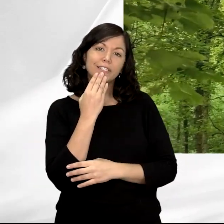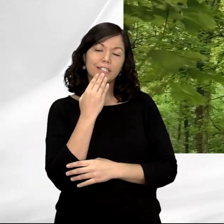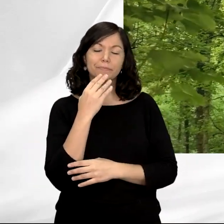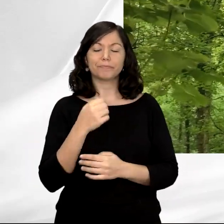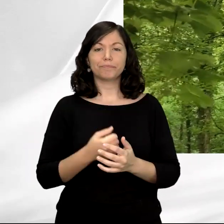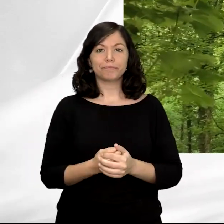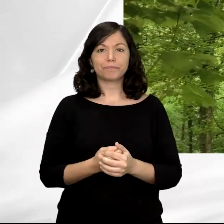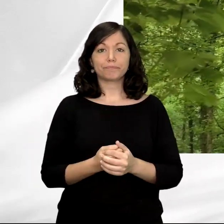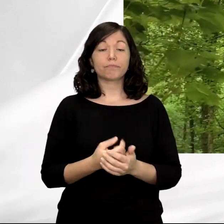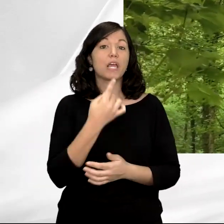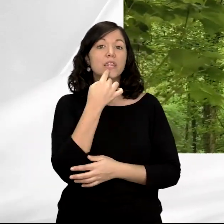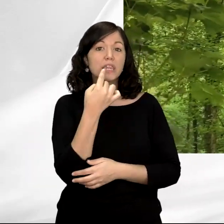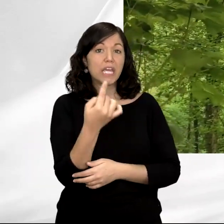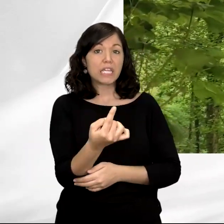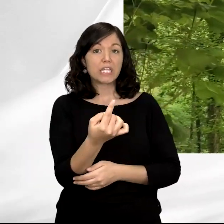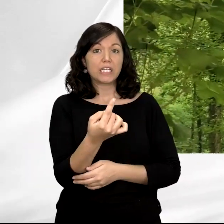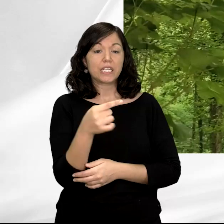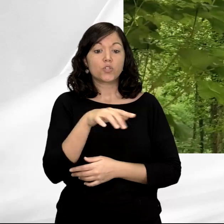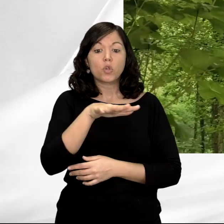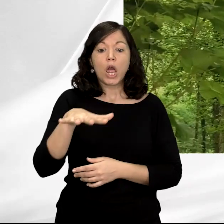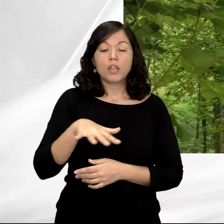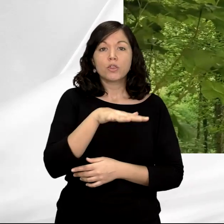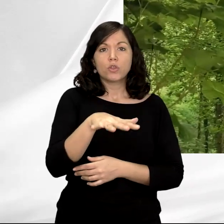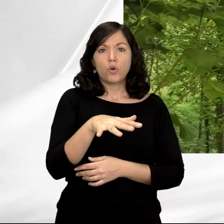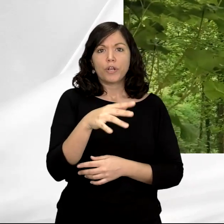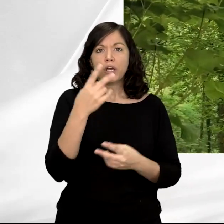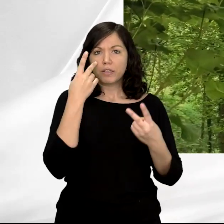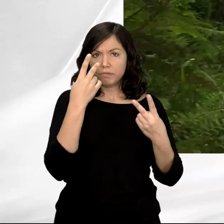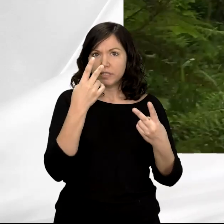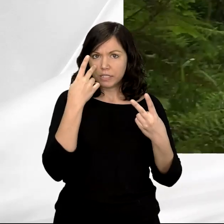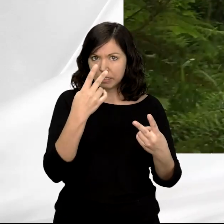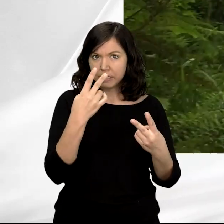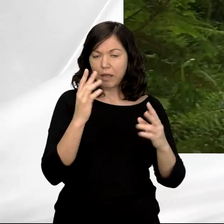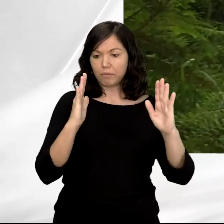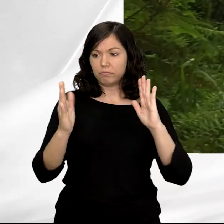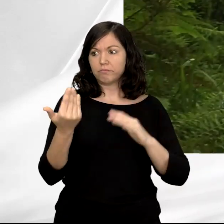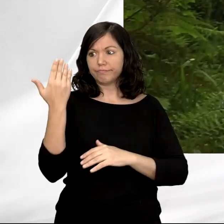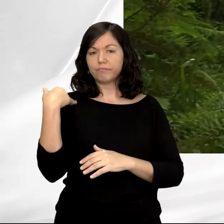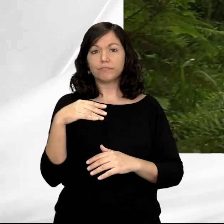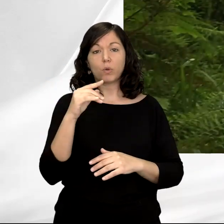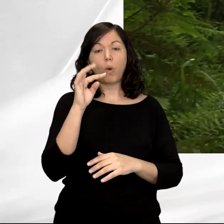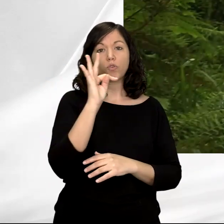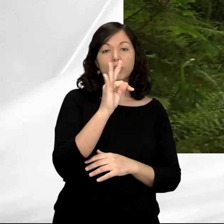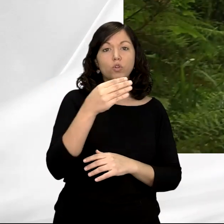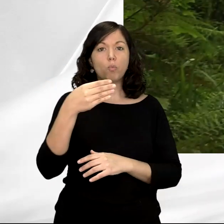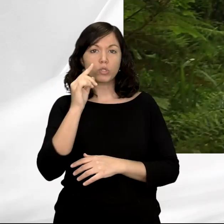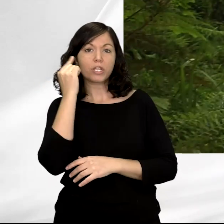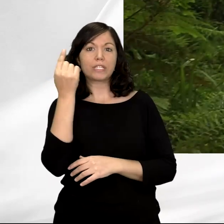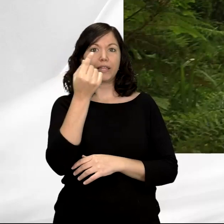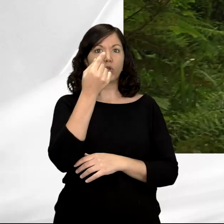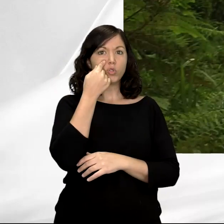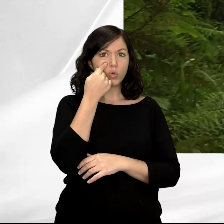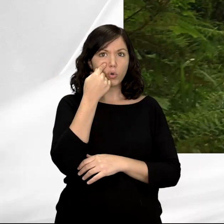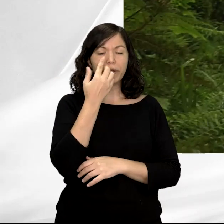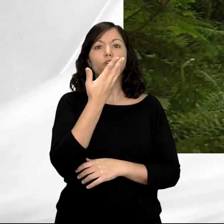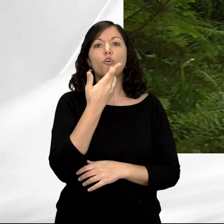cantábrica. Indicar que es una zona que sí fue visitable en su momento. Cuando Tito Bustillo se descubre y